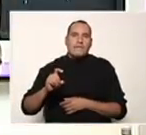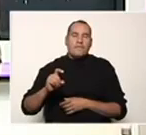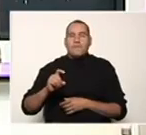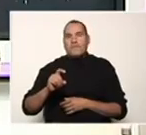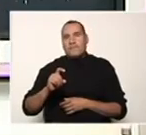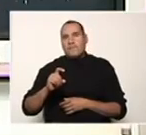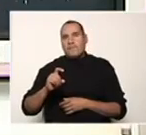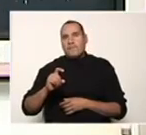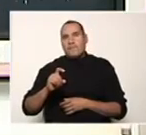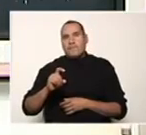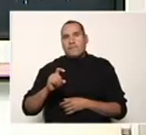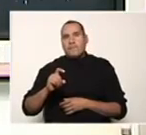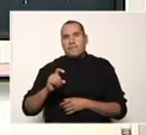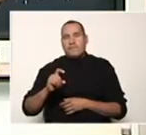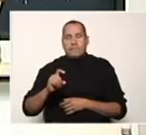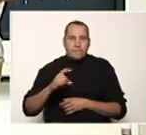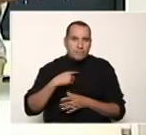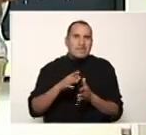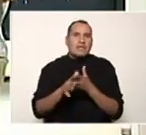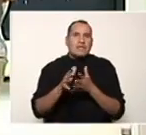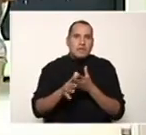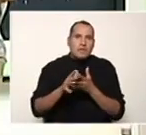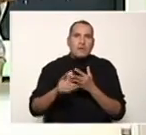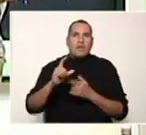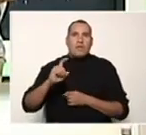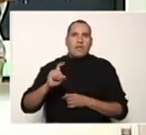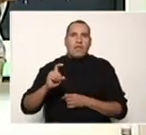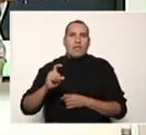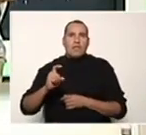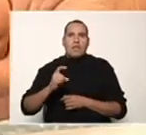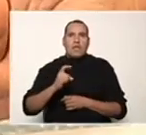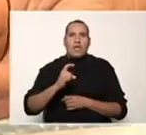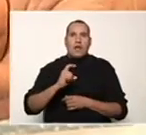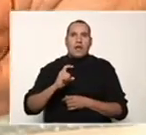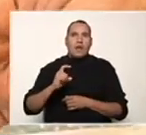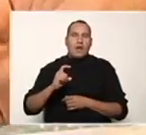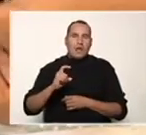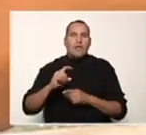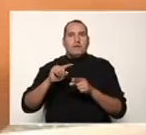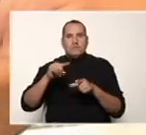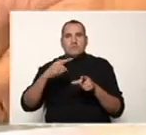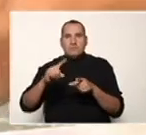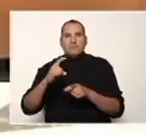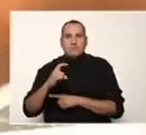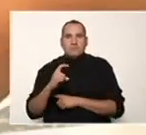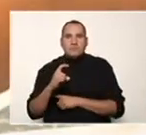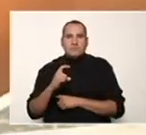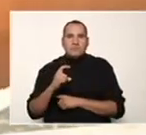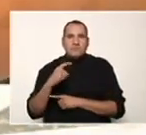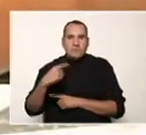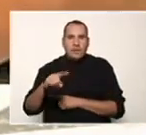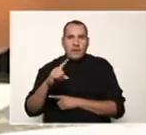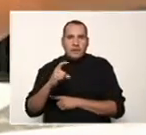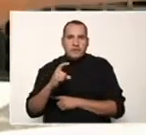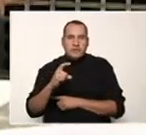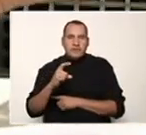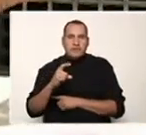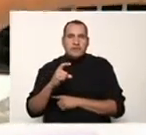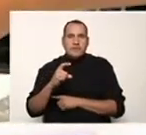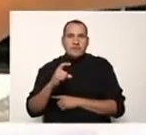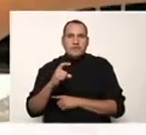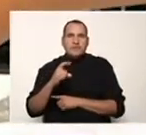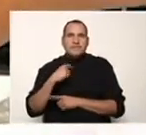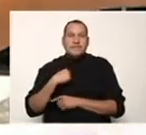¿La X? La X, que a su vez es el signo por en braille, podemos asignarle doble valor.